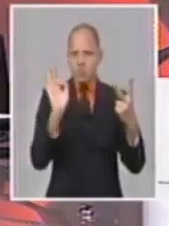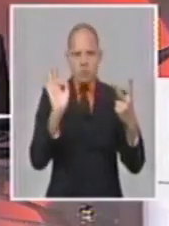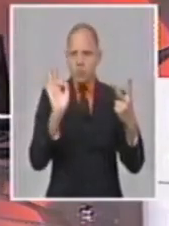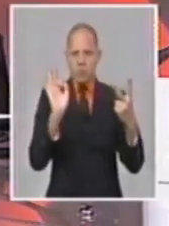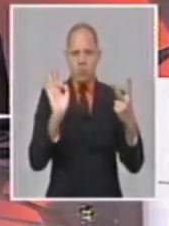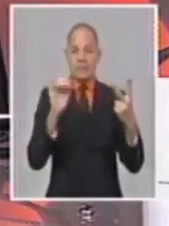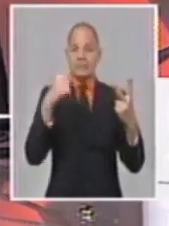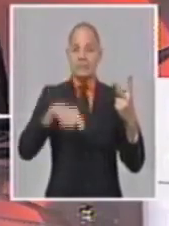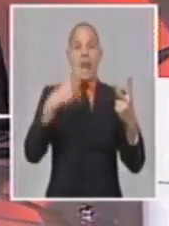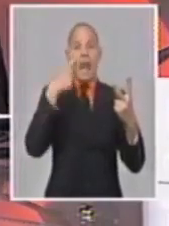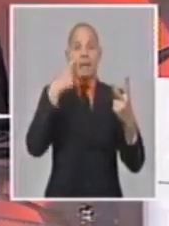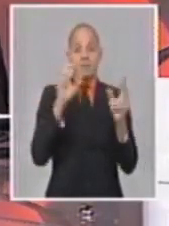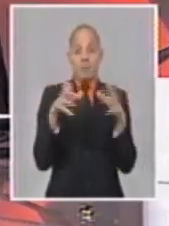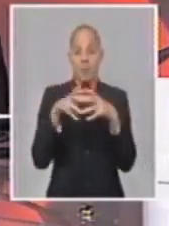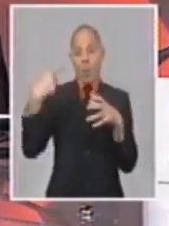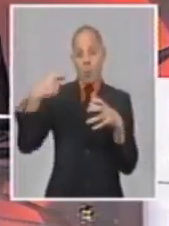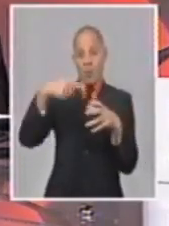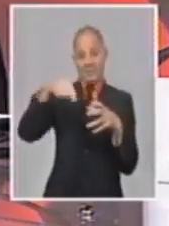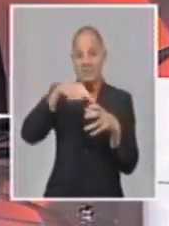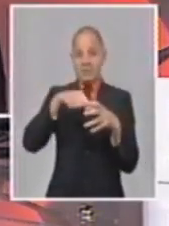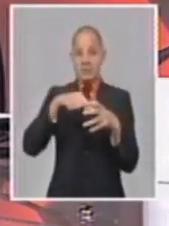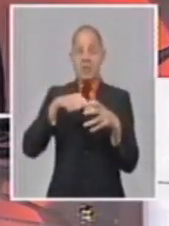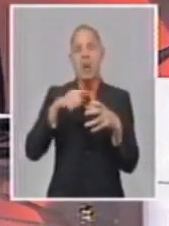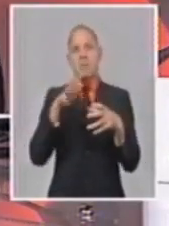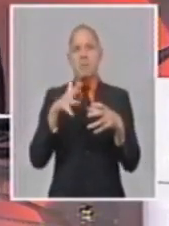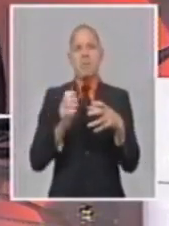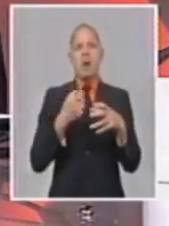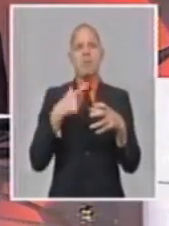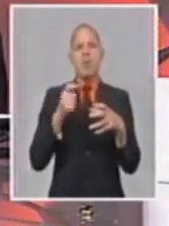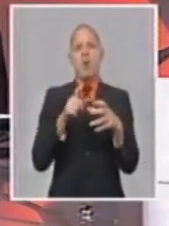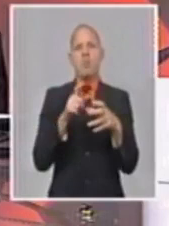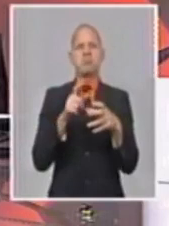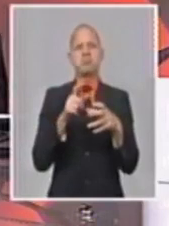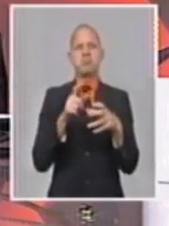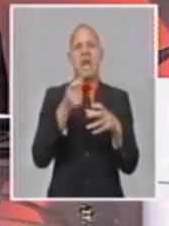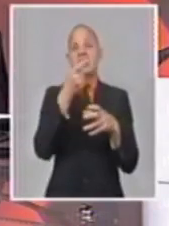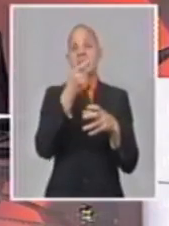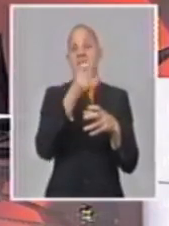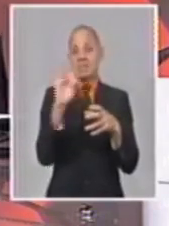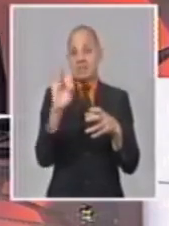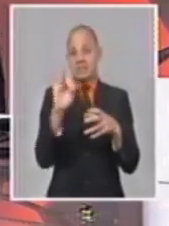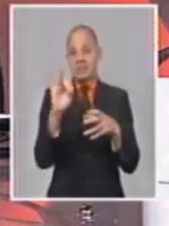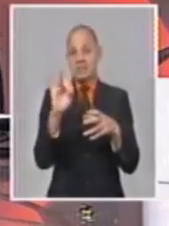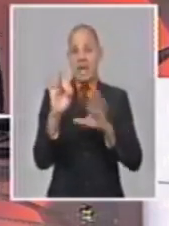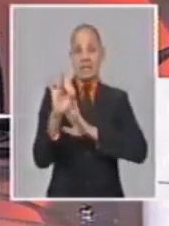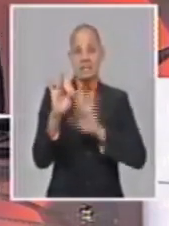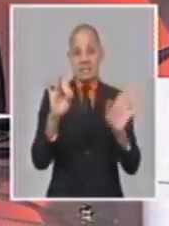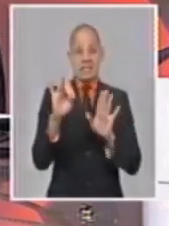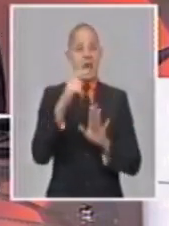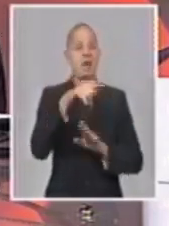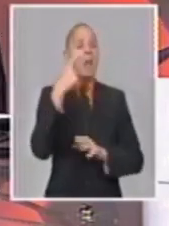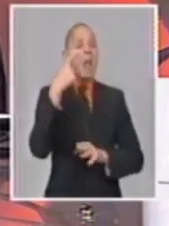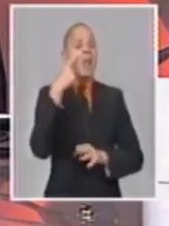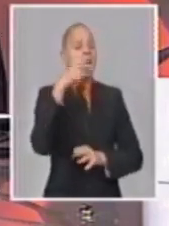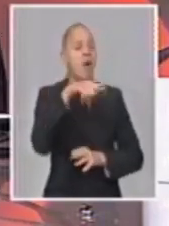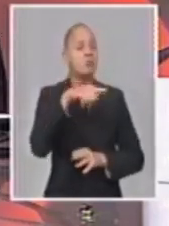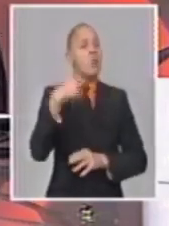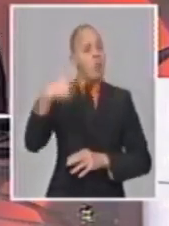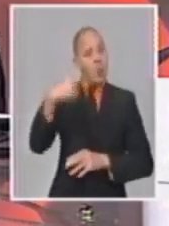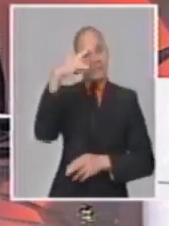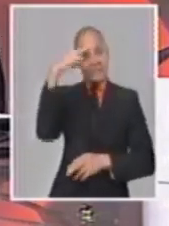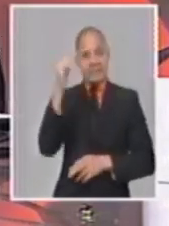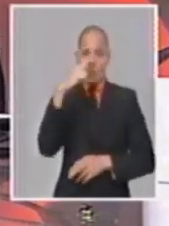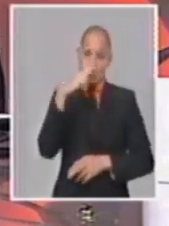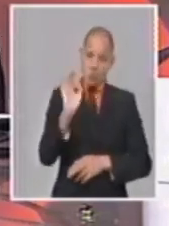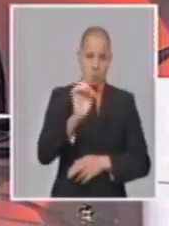tercios del Senado, como decía la información, para poder coordenarlo. Eso significaría que al menos 17 republicanos, senadores republicanos tendrían que votar a favor